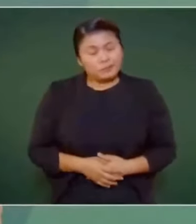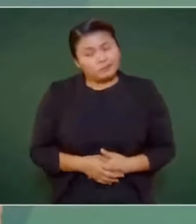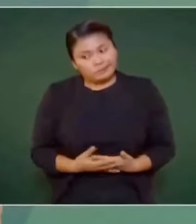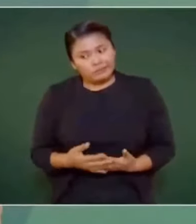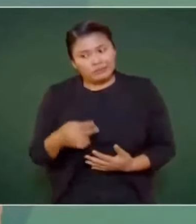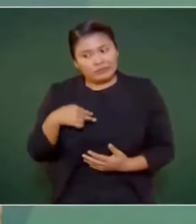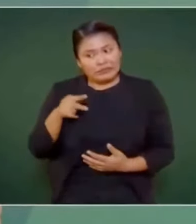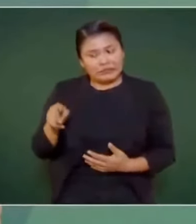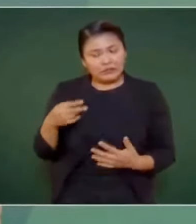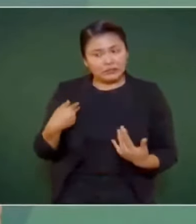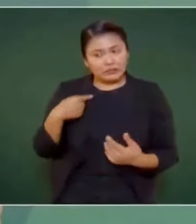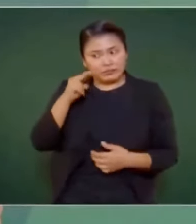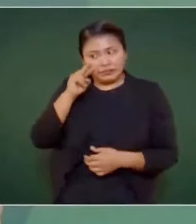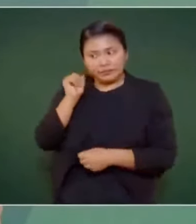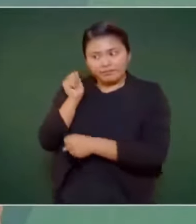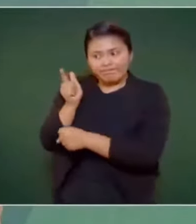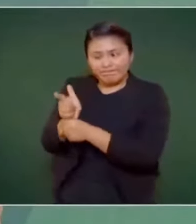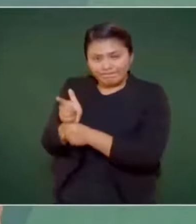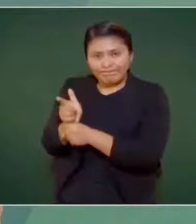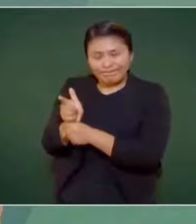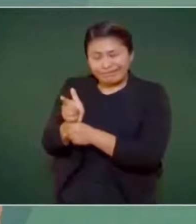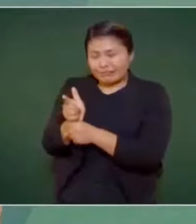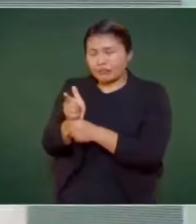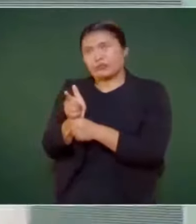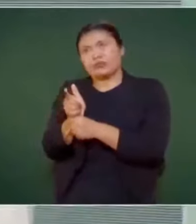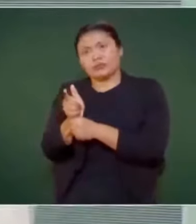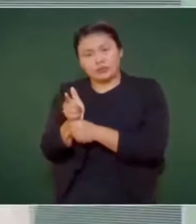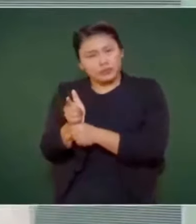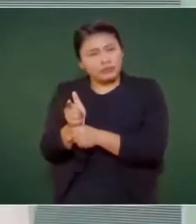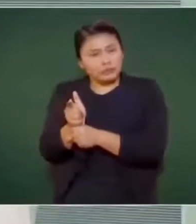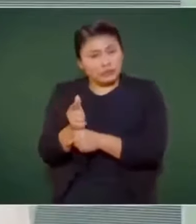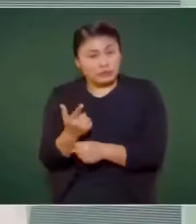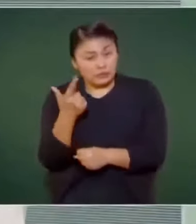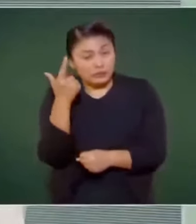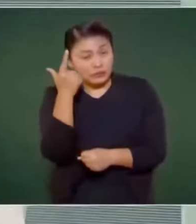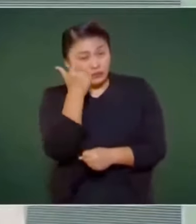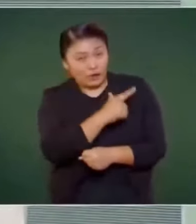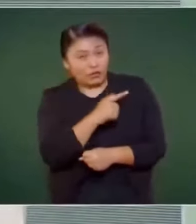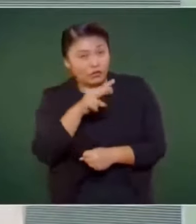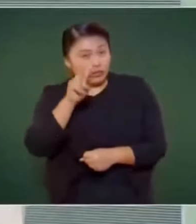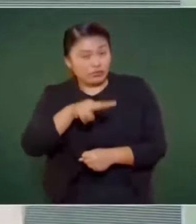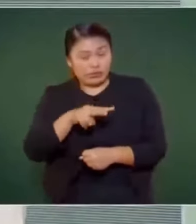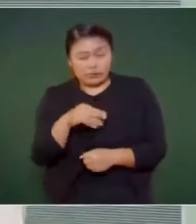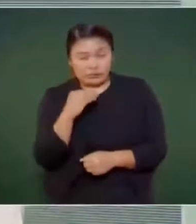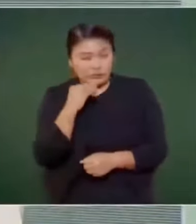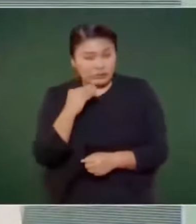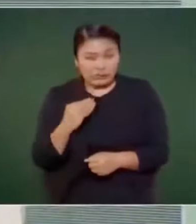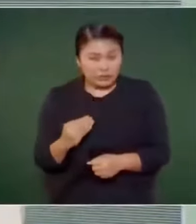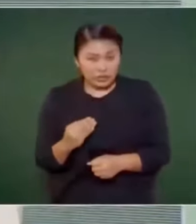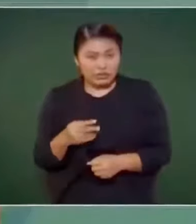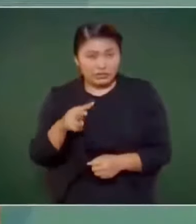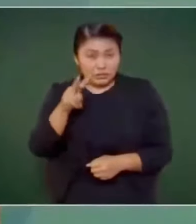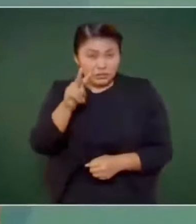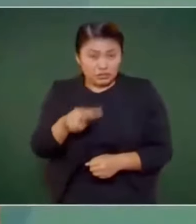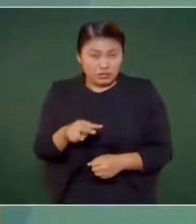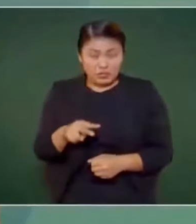muy lamentable, porque lo que querían era que se convirtieran en chatarra para